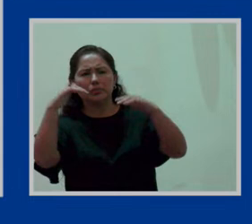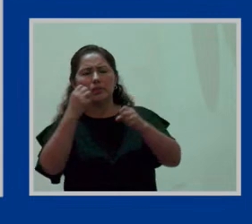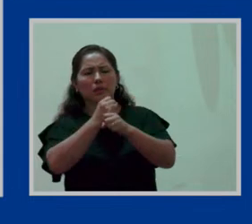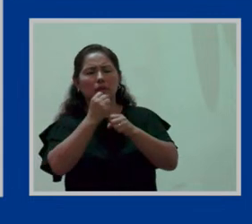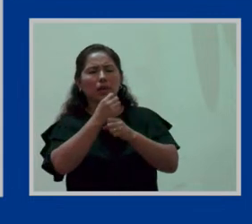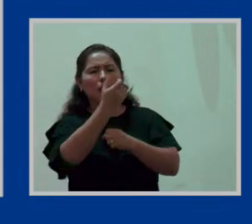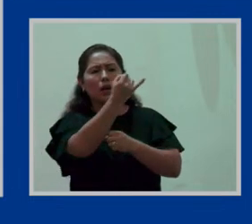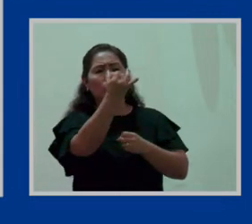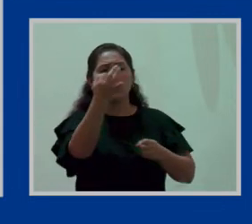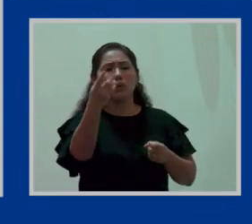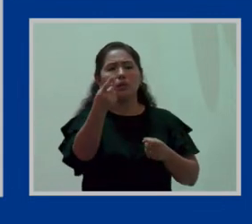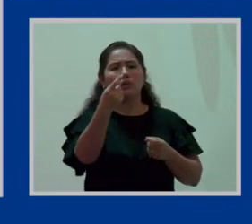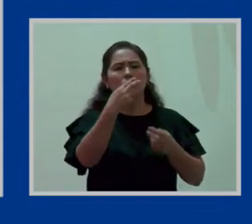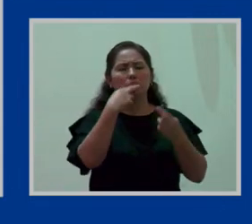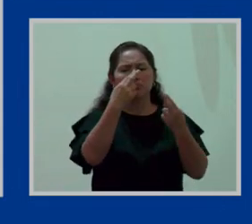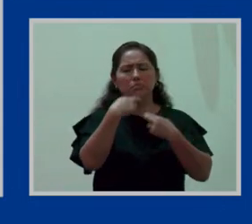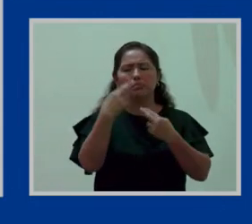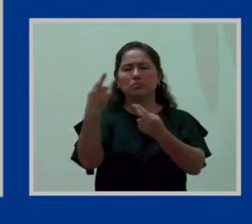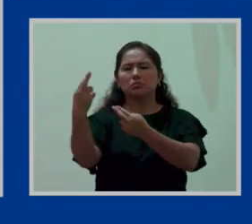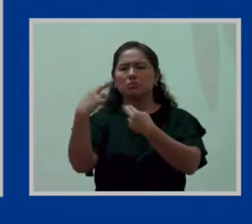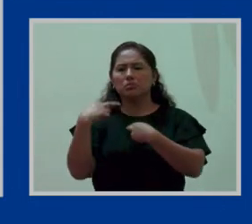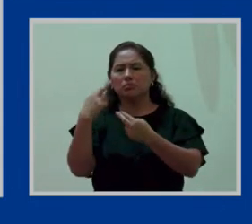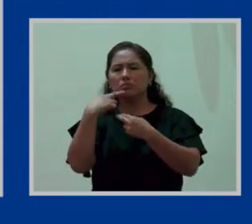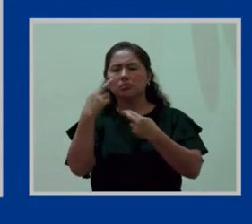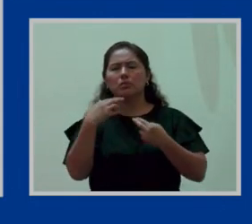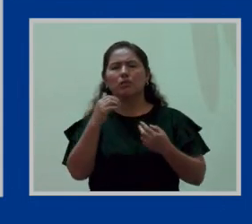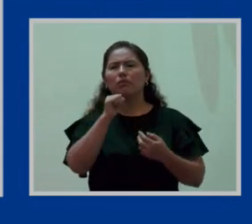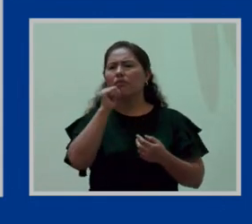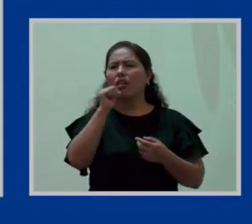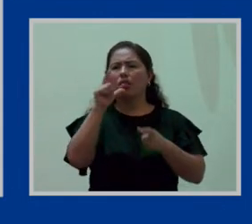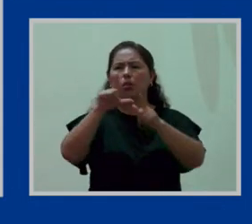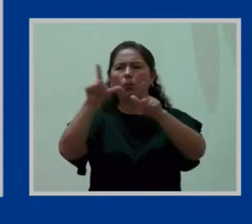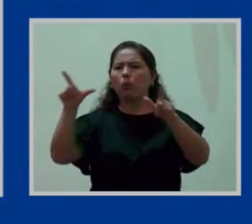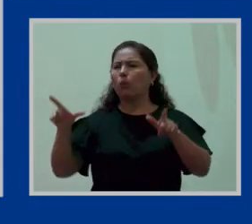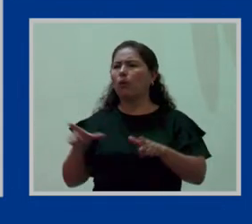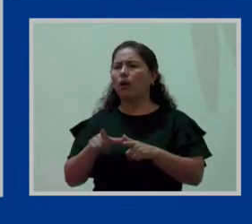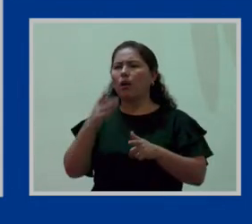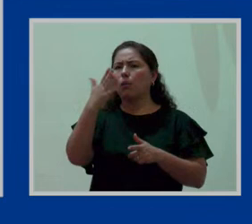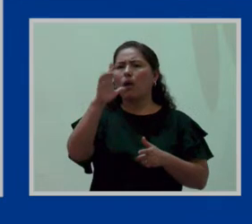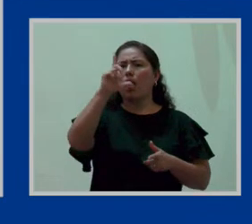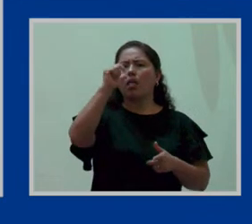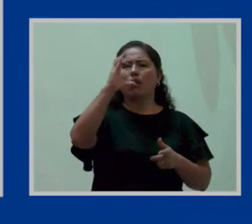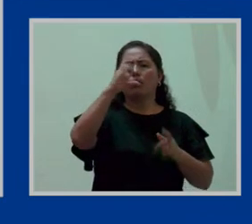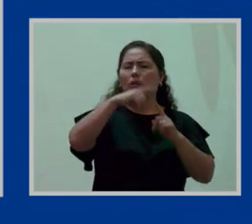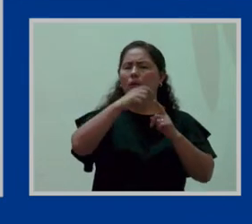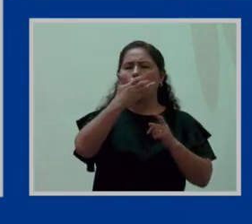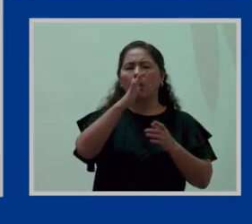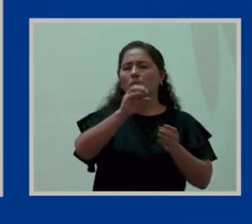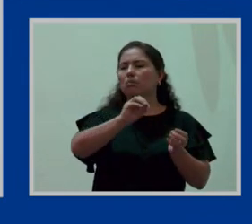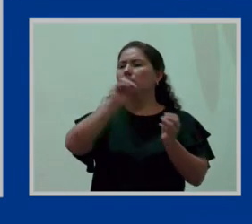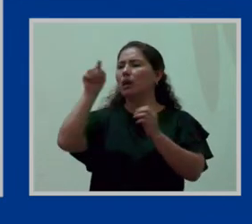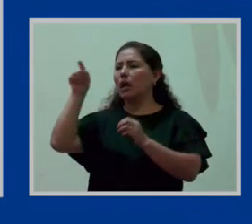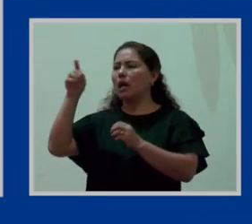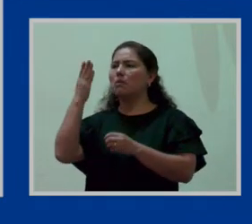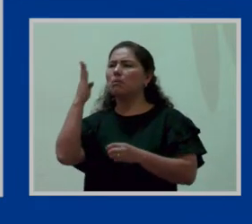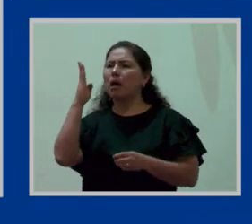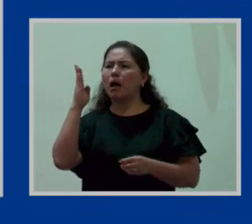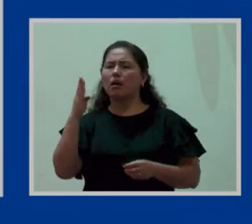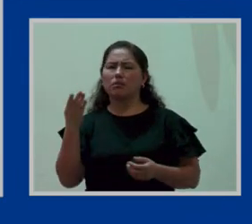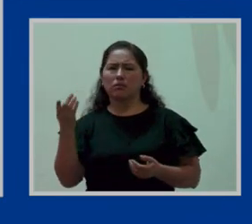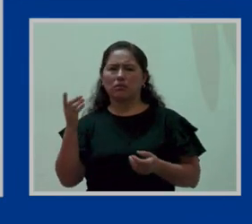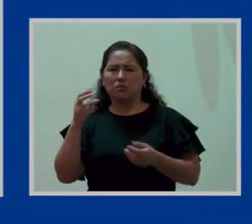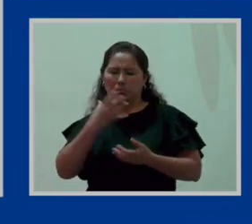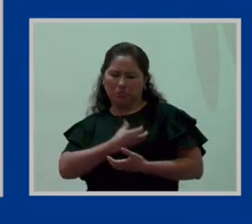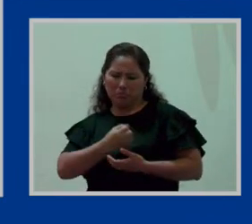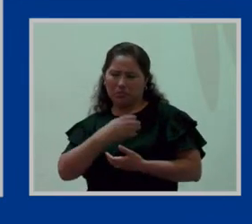algunas de ellas manifestaron que como no había un lugar apropiado se iban al servicio higiénico y algunas de ellas tuvieron problemas